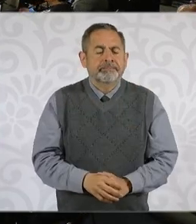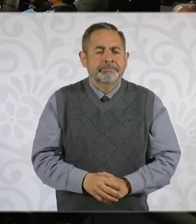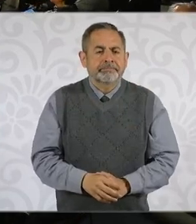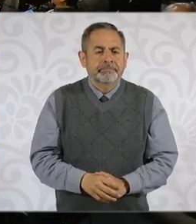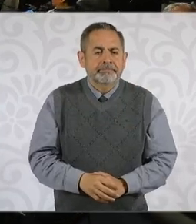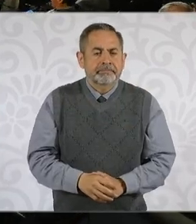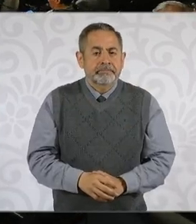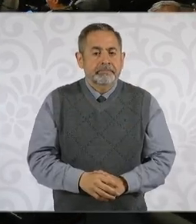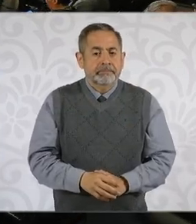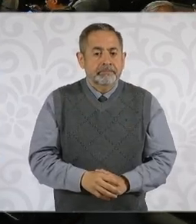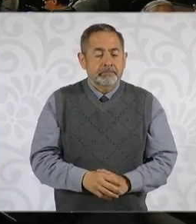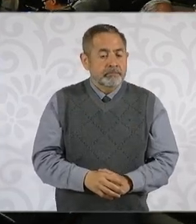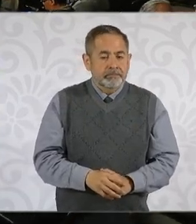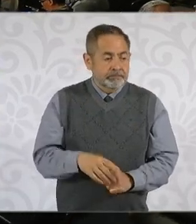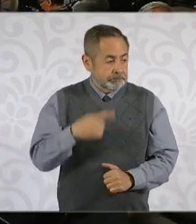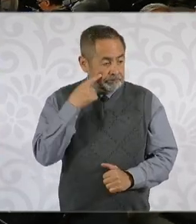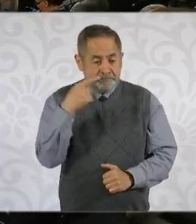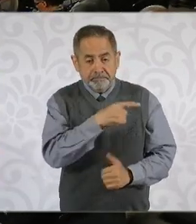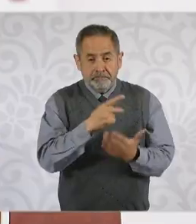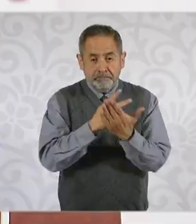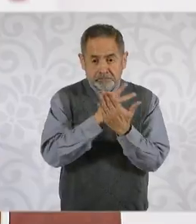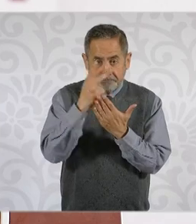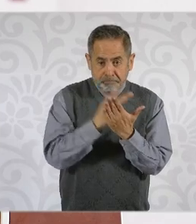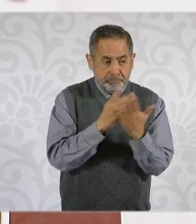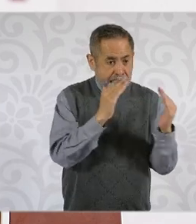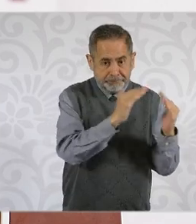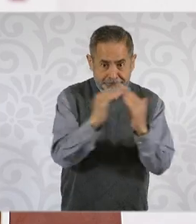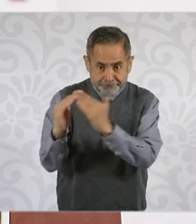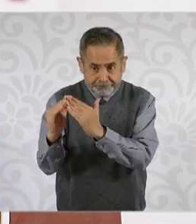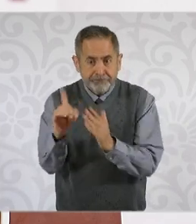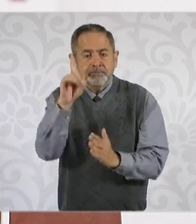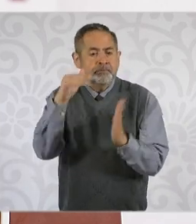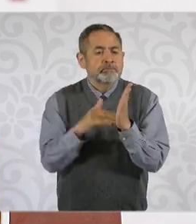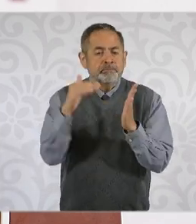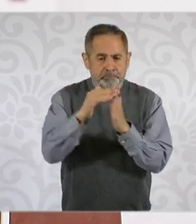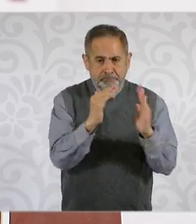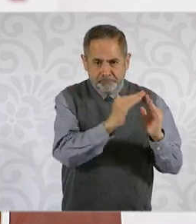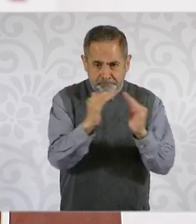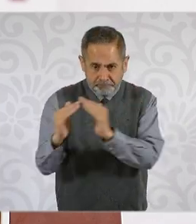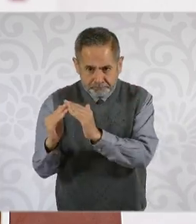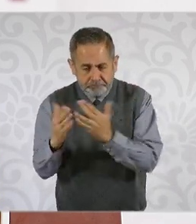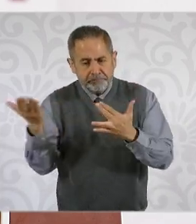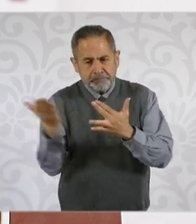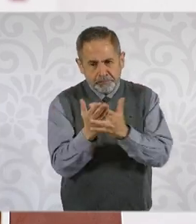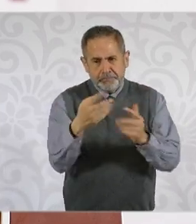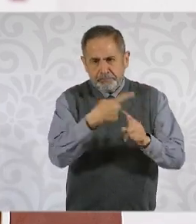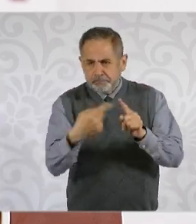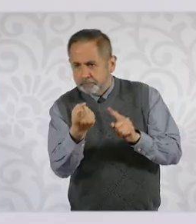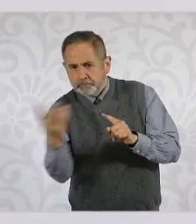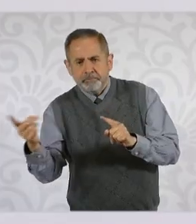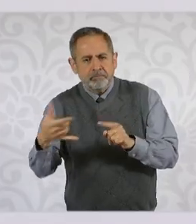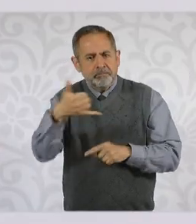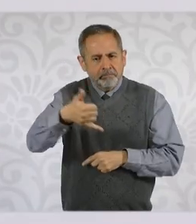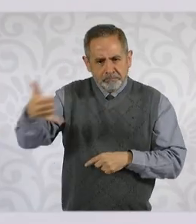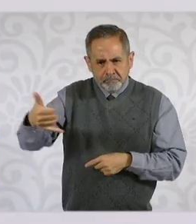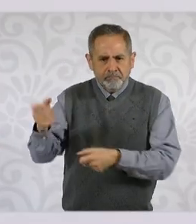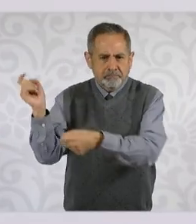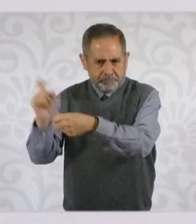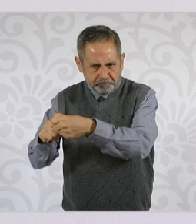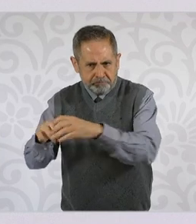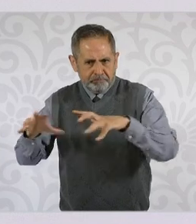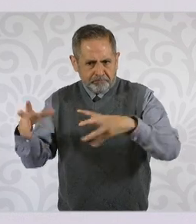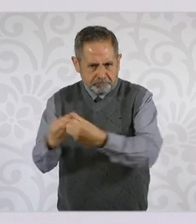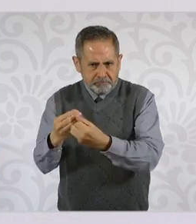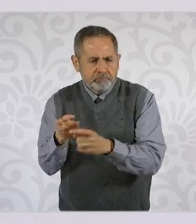El programa de vivienda, un millón de viviendas, una parte para quienes son afiliados a Infonavit, otra parte de